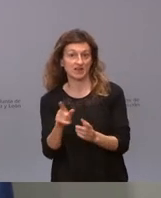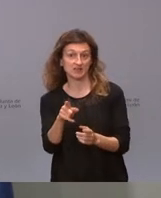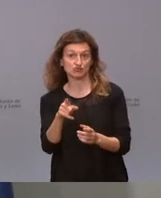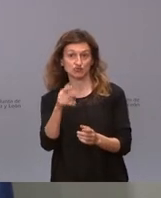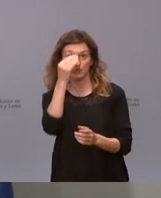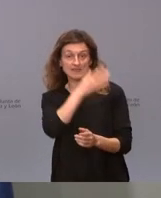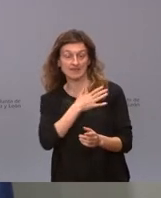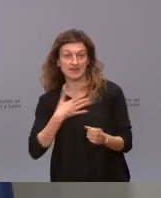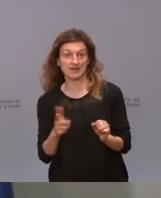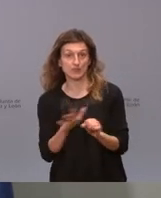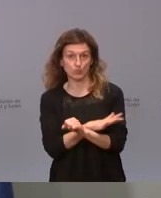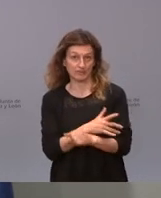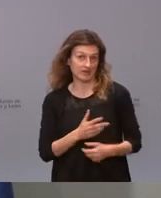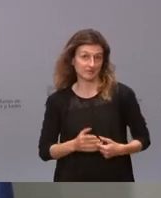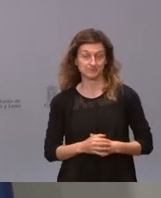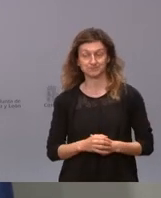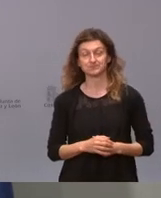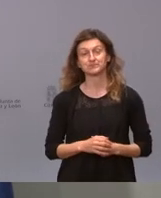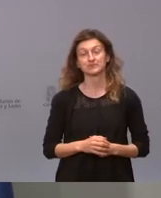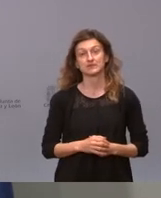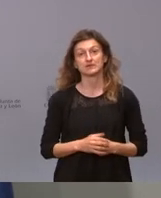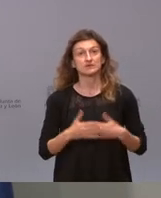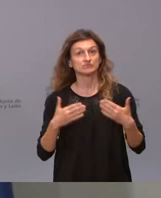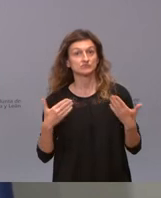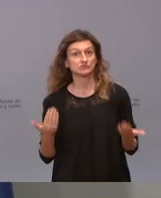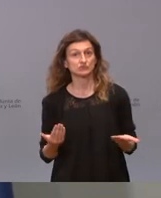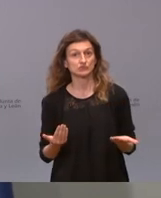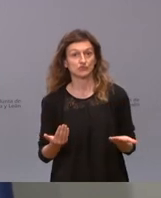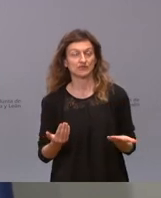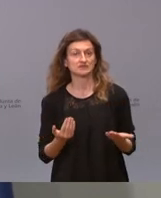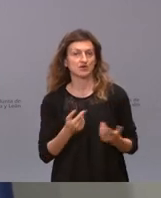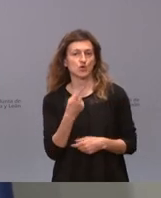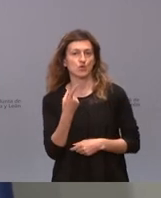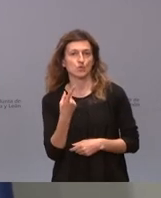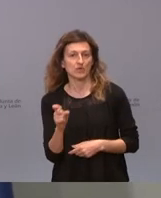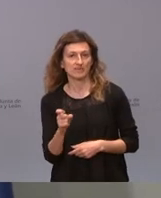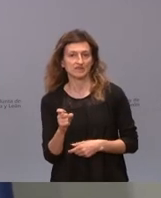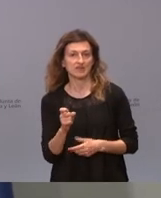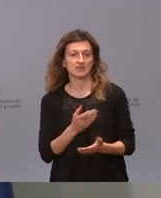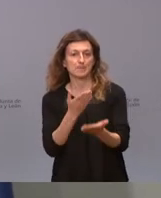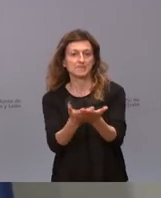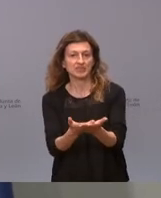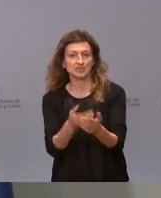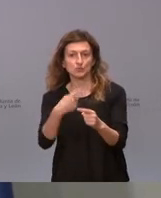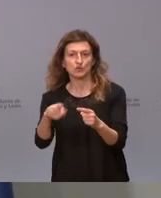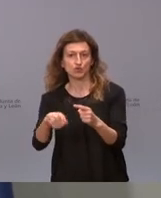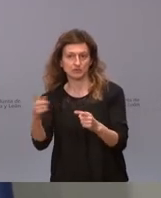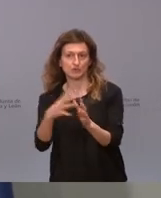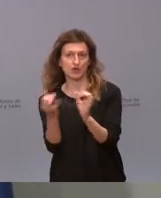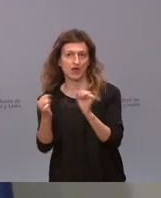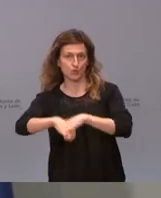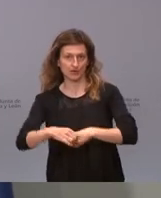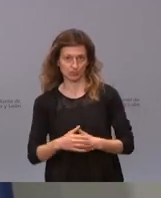cubre esas expectativas razonablemente y que por tanto no era necesario volver a decirles una cosa en la que ya sabíamos que iban a estar de acuerdo